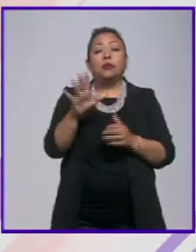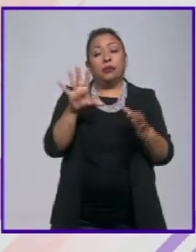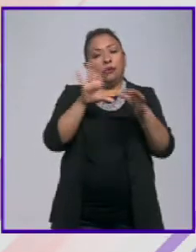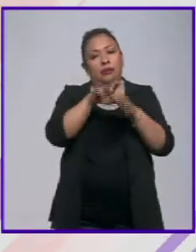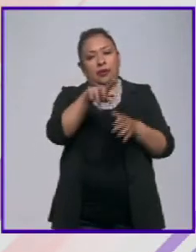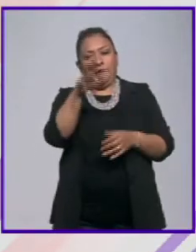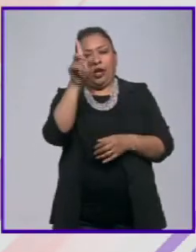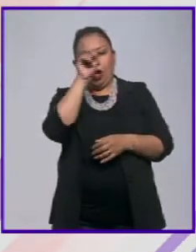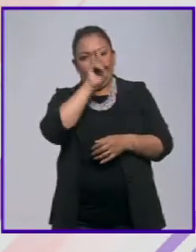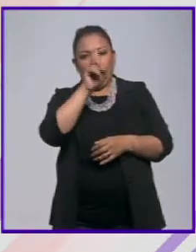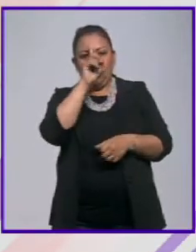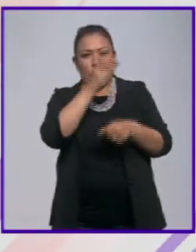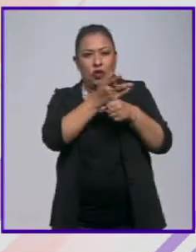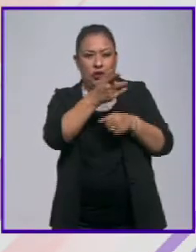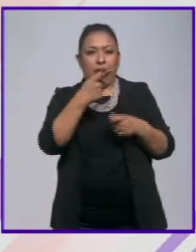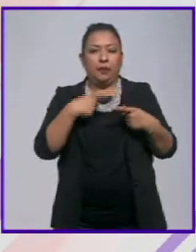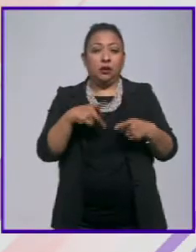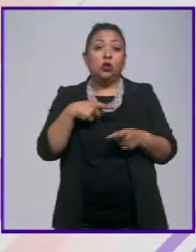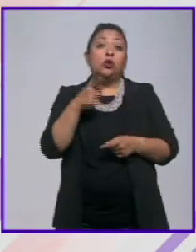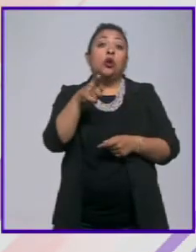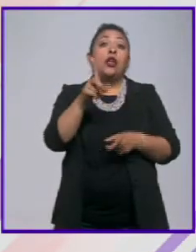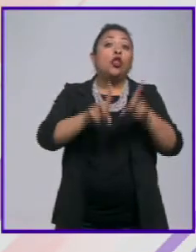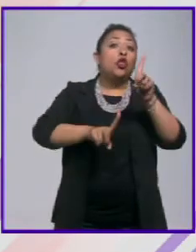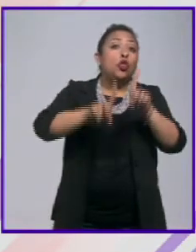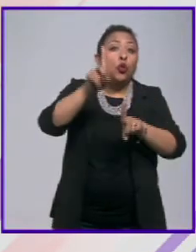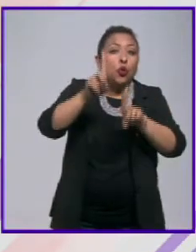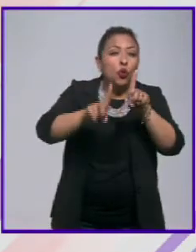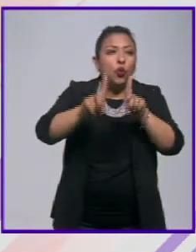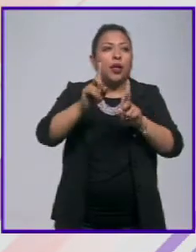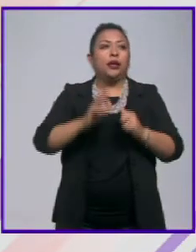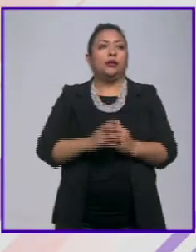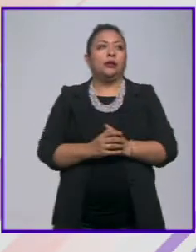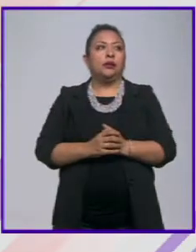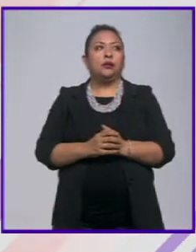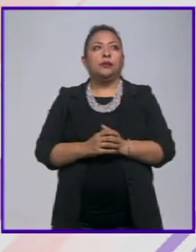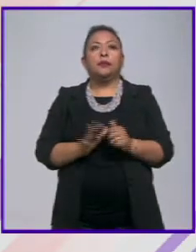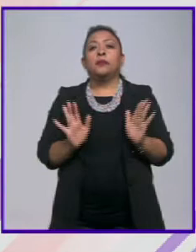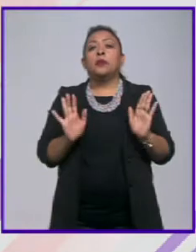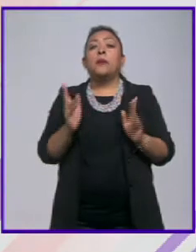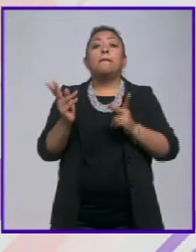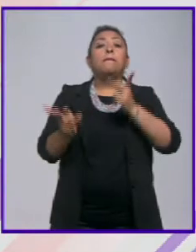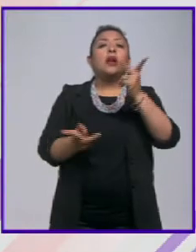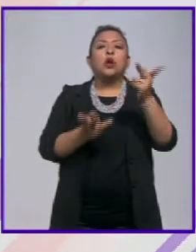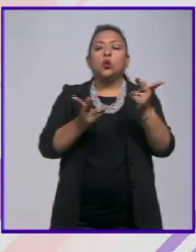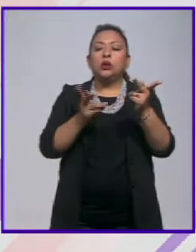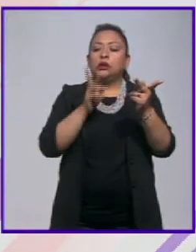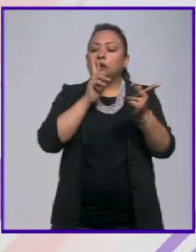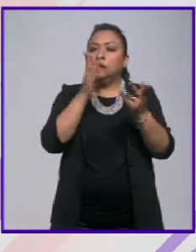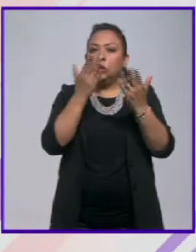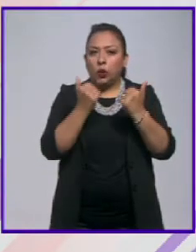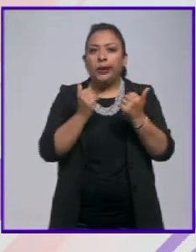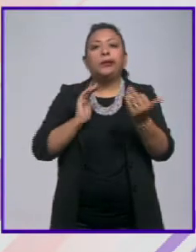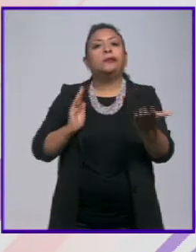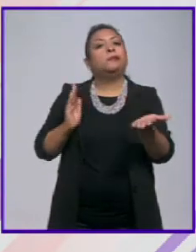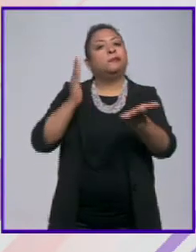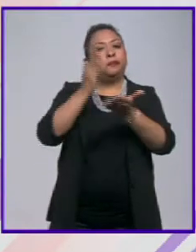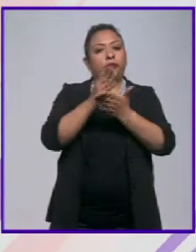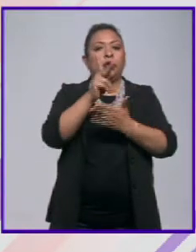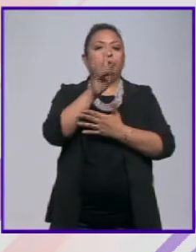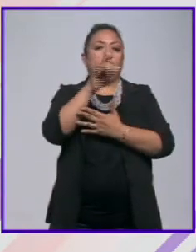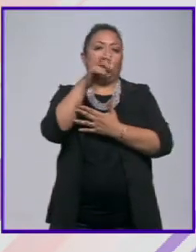la recomendación que acaba de hacer este especialista es decir si tienen dudas tienen preguntas sin respuestas hay que ir al